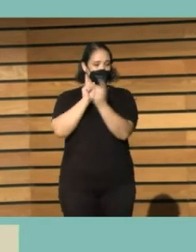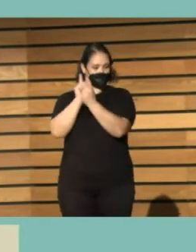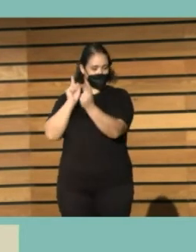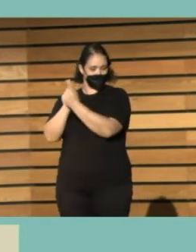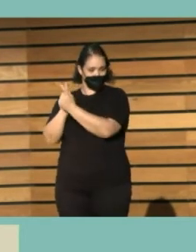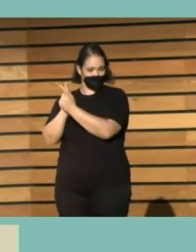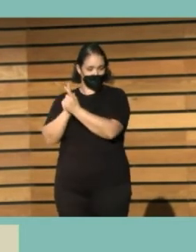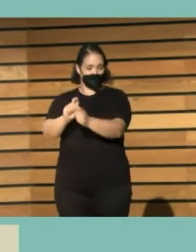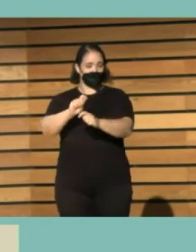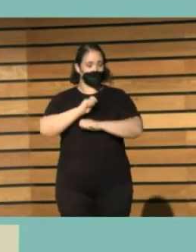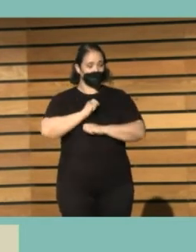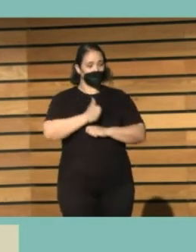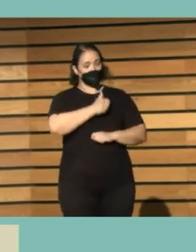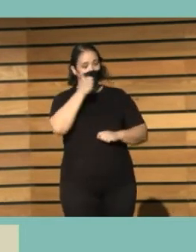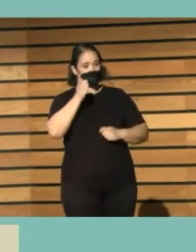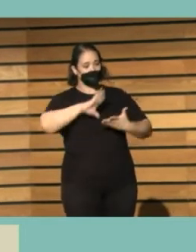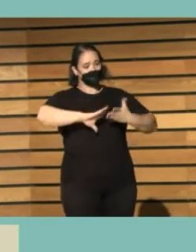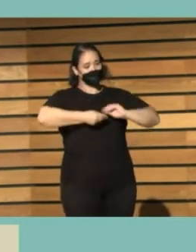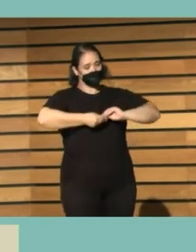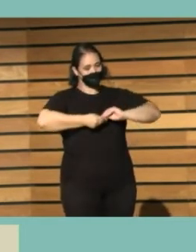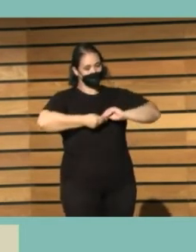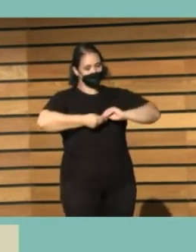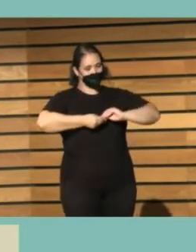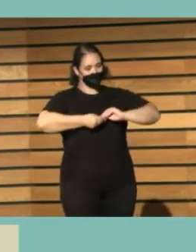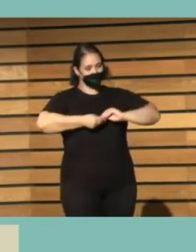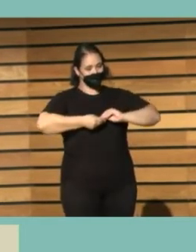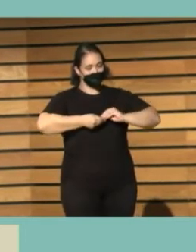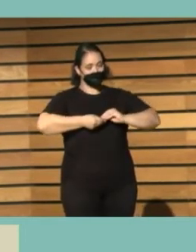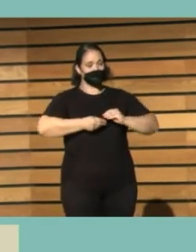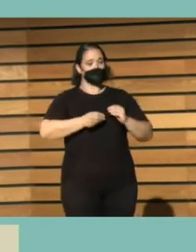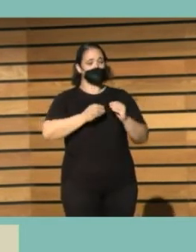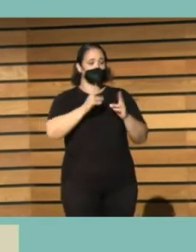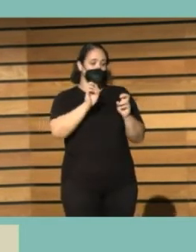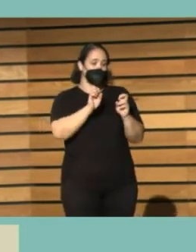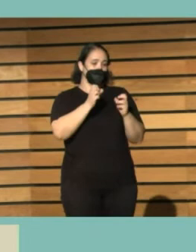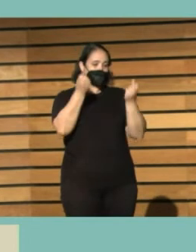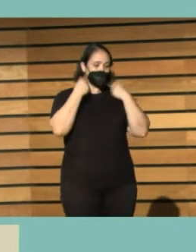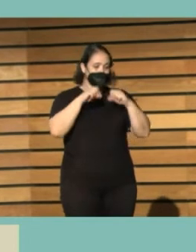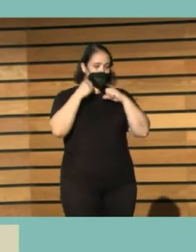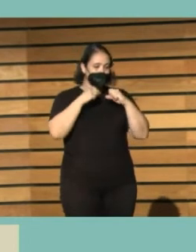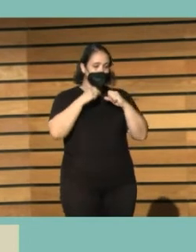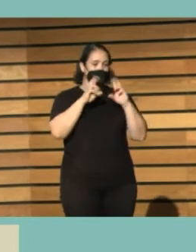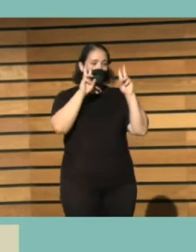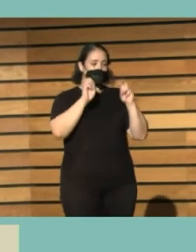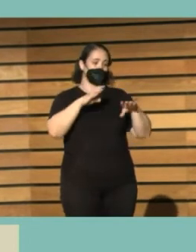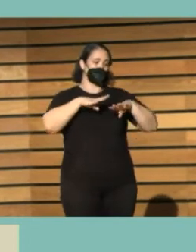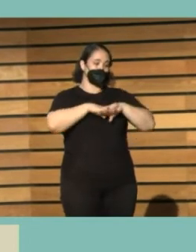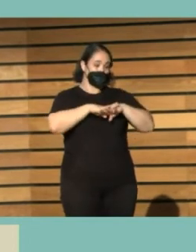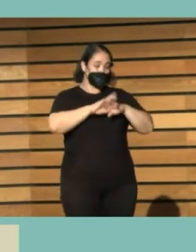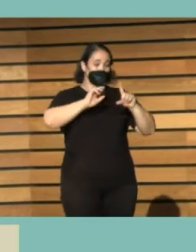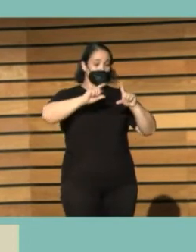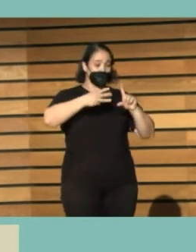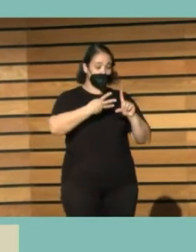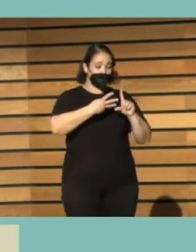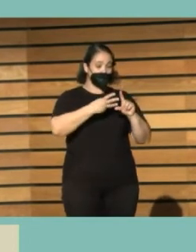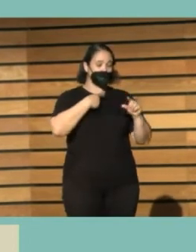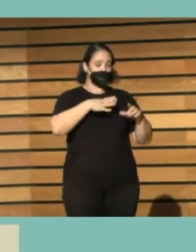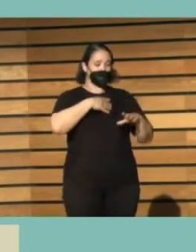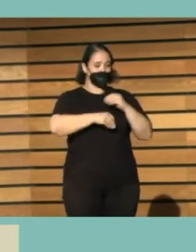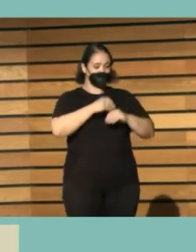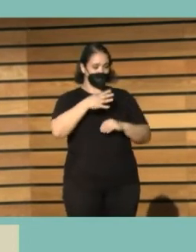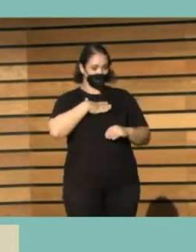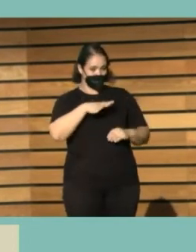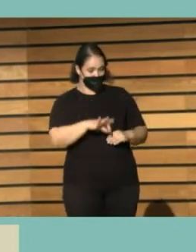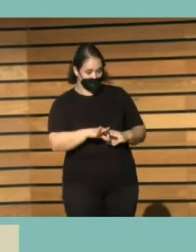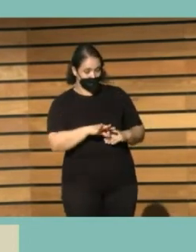que faciliten la adaptación, la adopción de estándares y buenas prácticas en el ámbito de la digitalización y